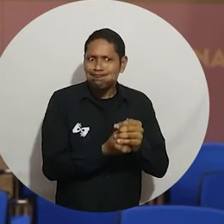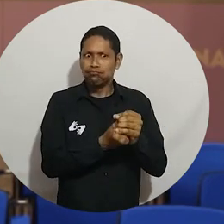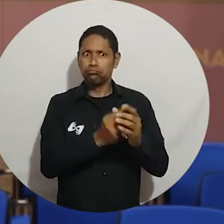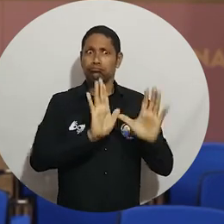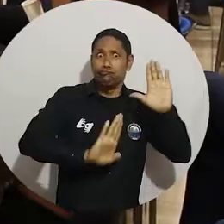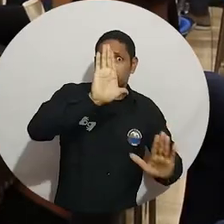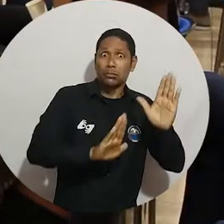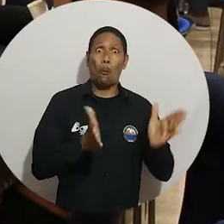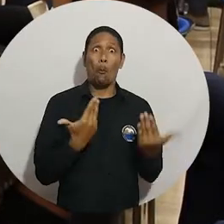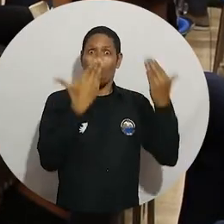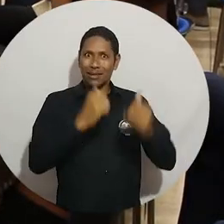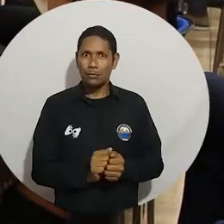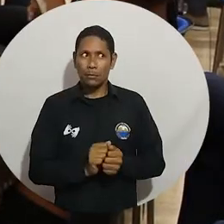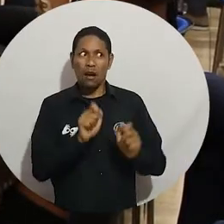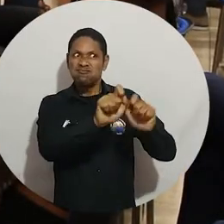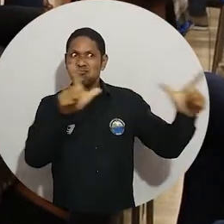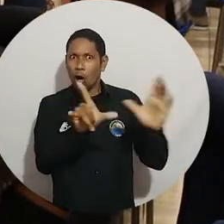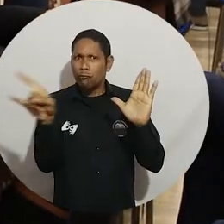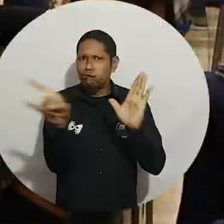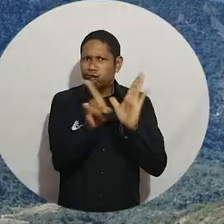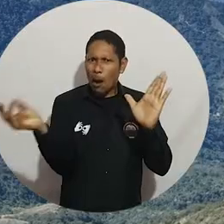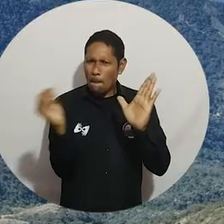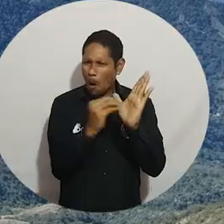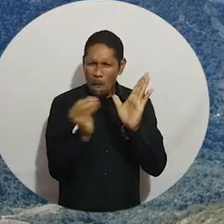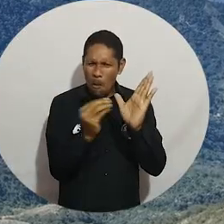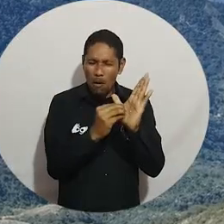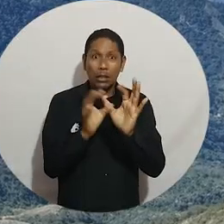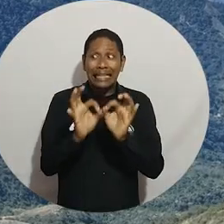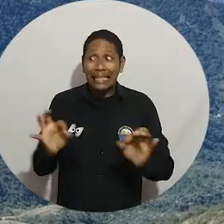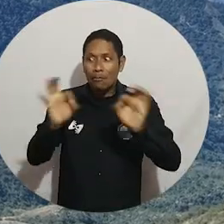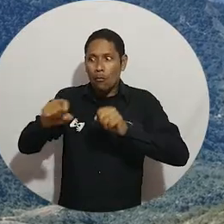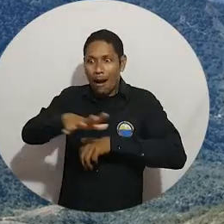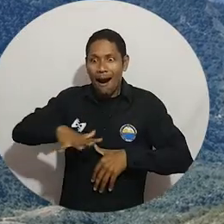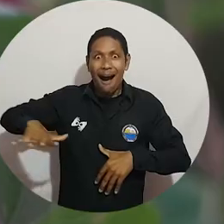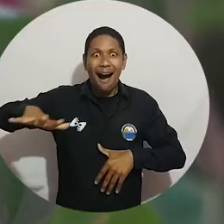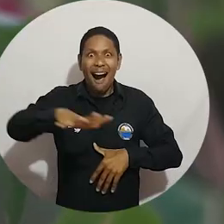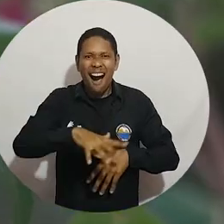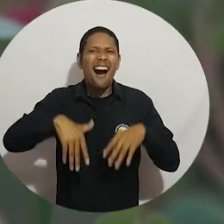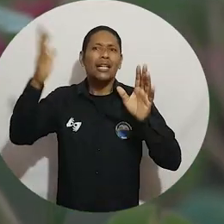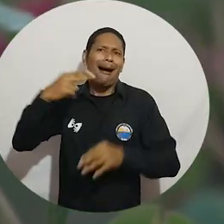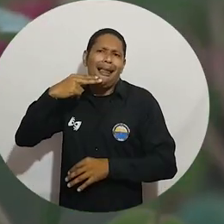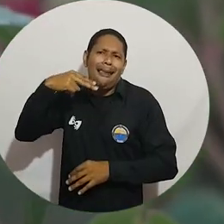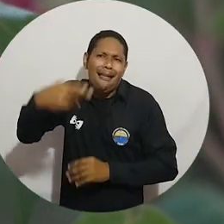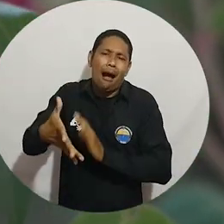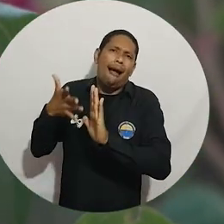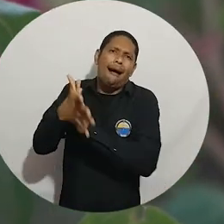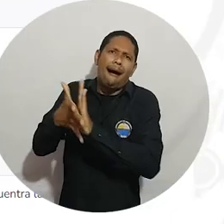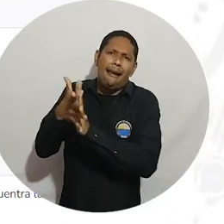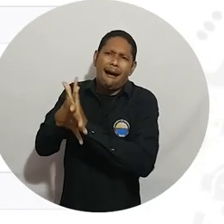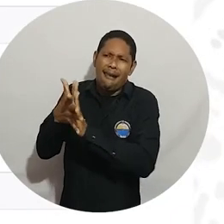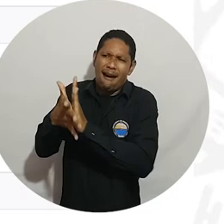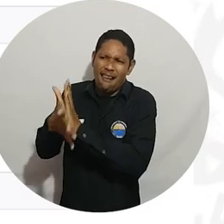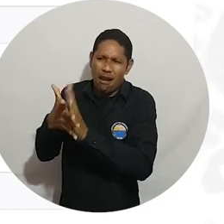que son vitales. Este repositorio busca la preservación y revitalización de las riquezas del territorio expresadas a través de la oralidad